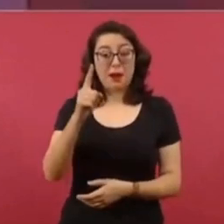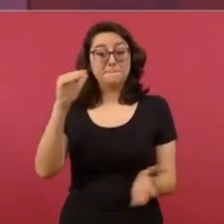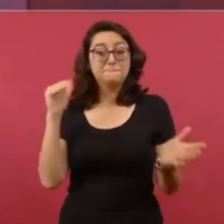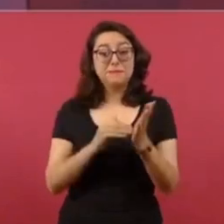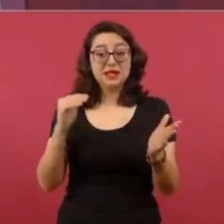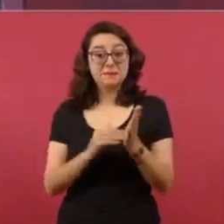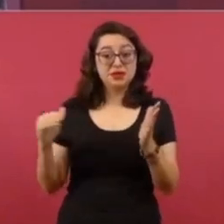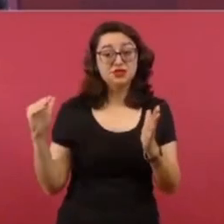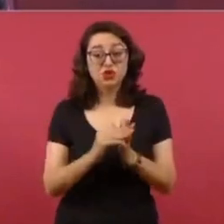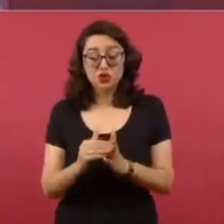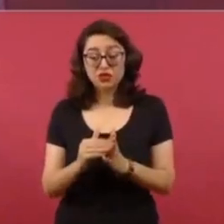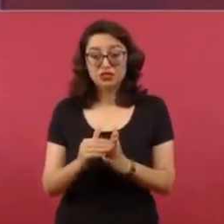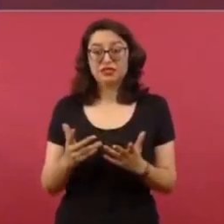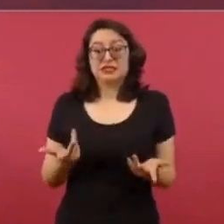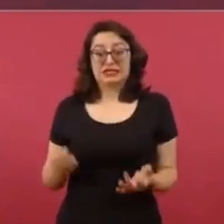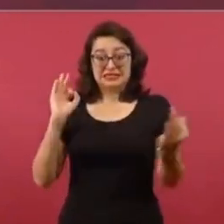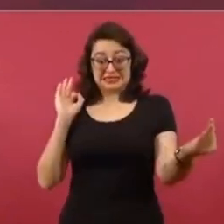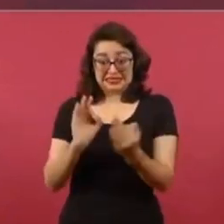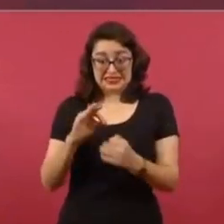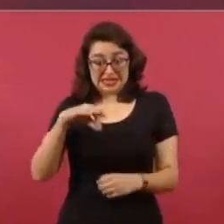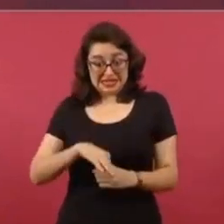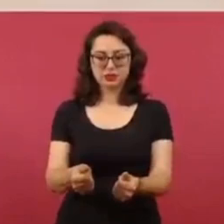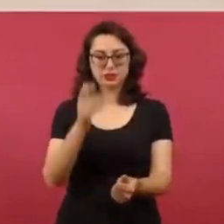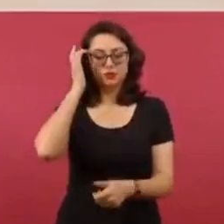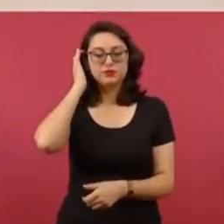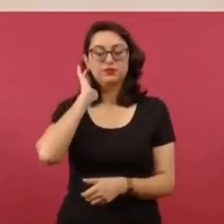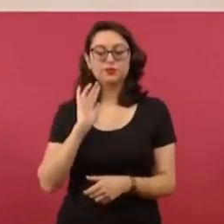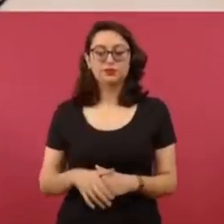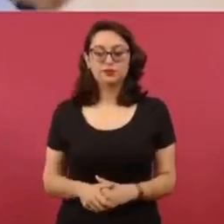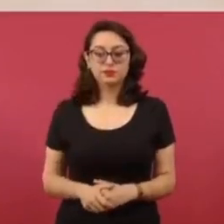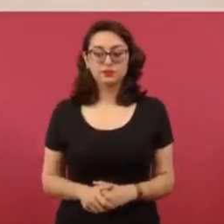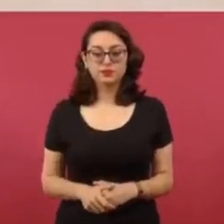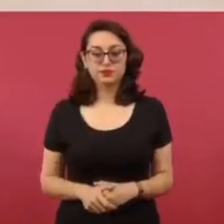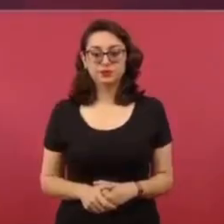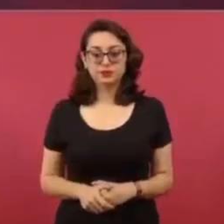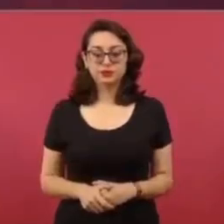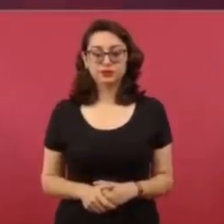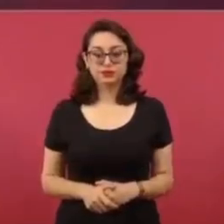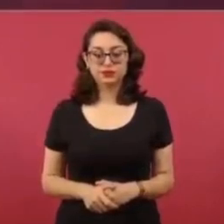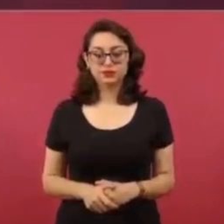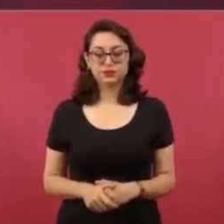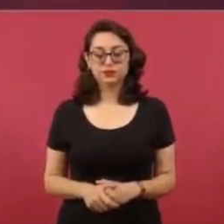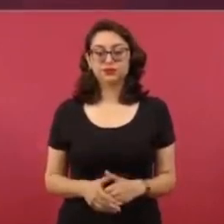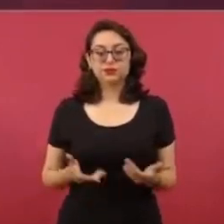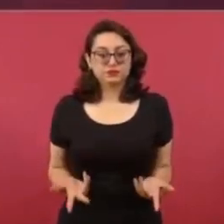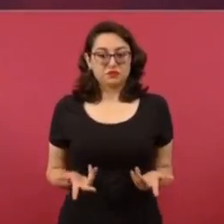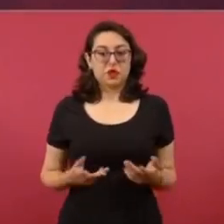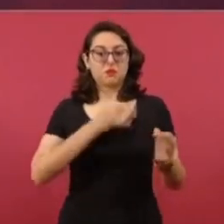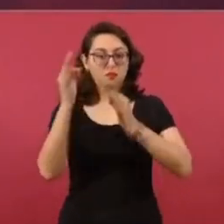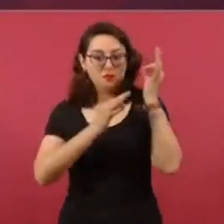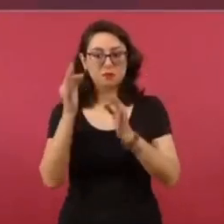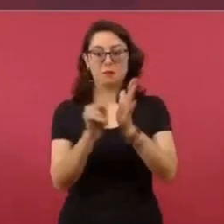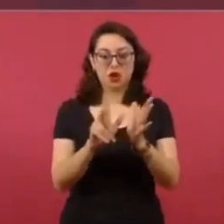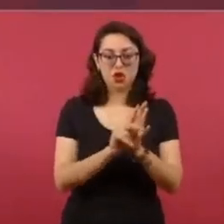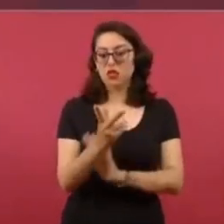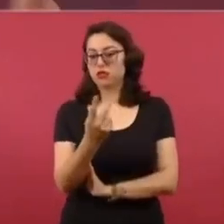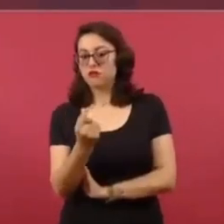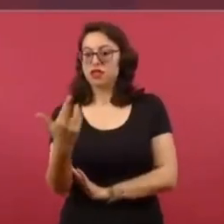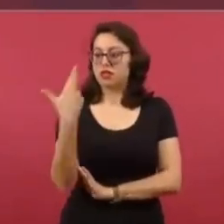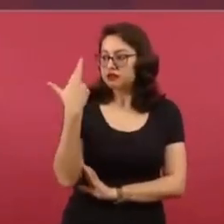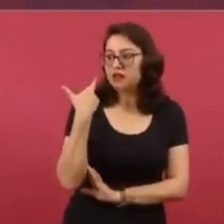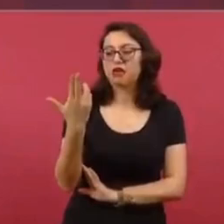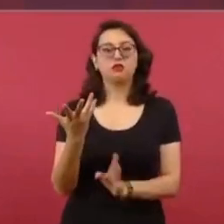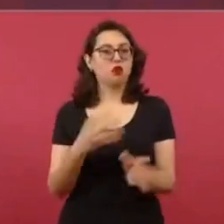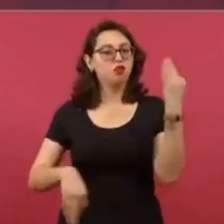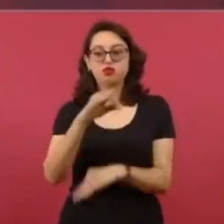Y cuando hay elecciones, en vísperas, hacen su agosto. Tienen el control de todos los medios. No hay cuestionamiento en los